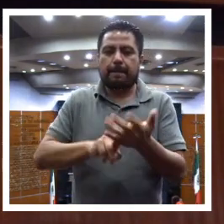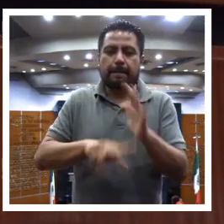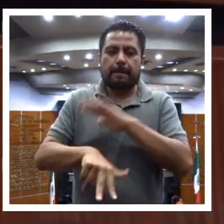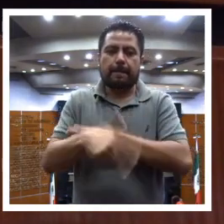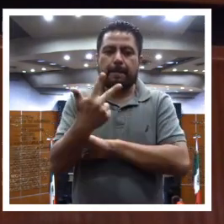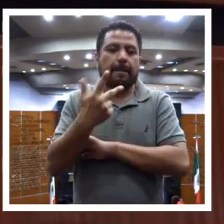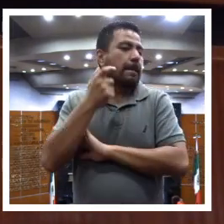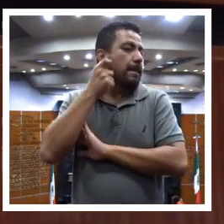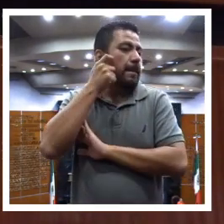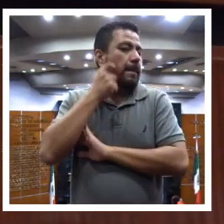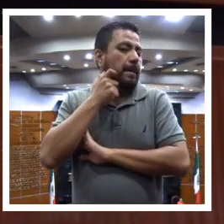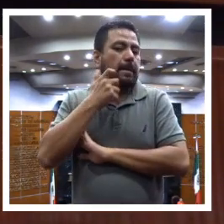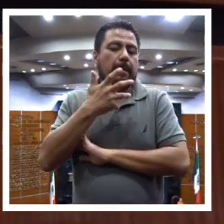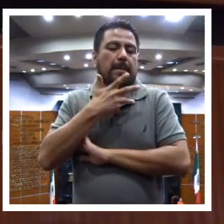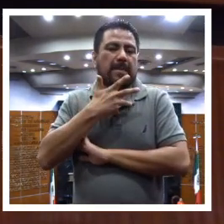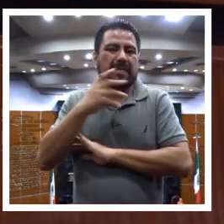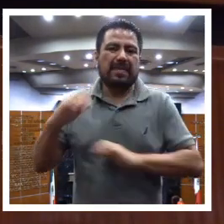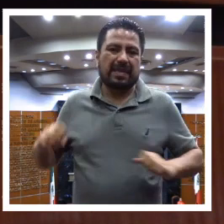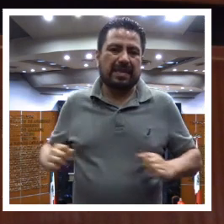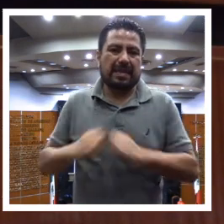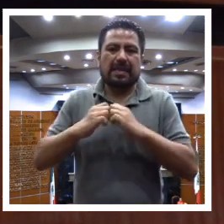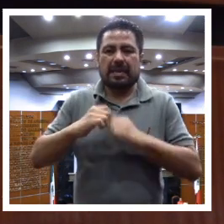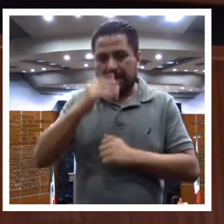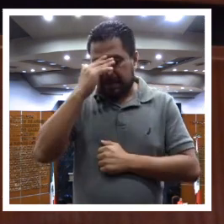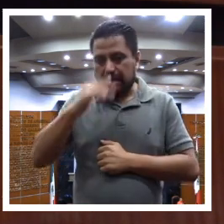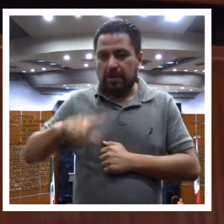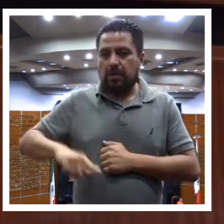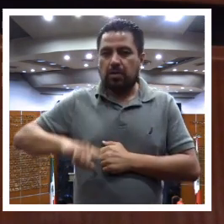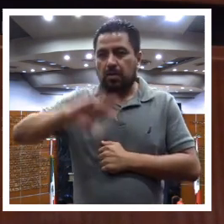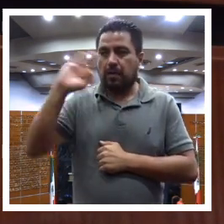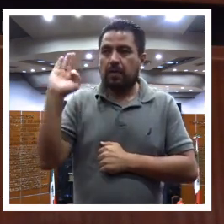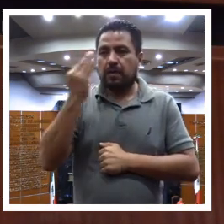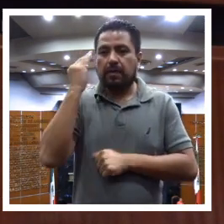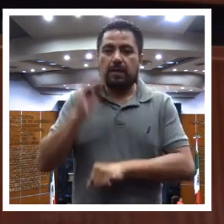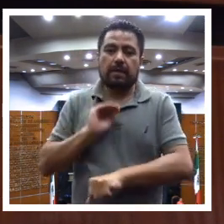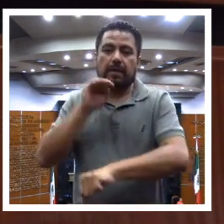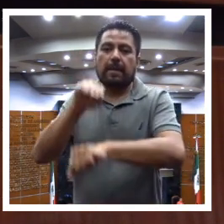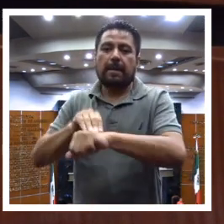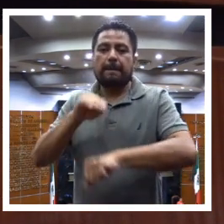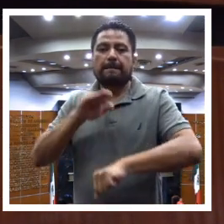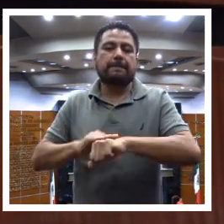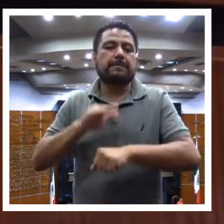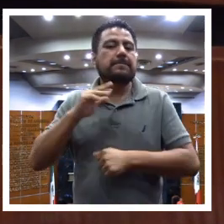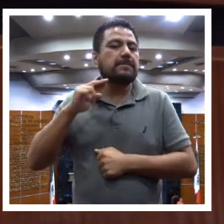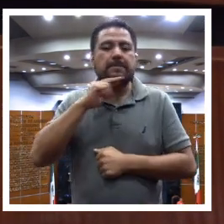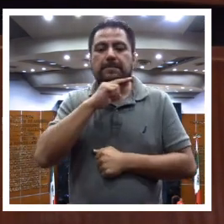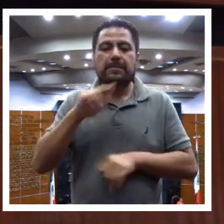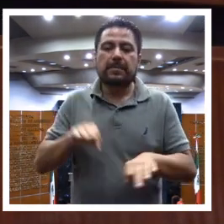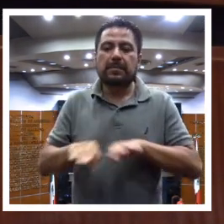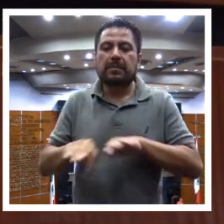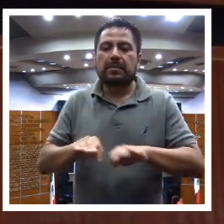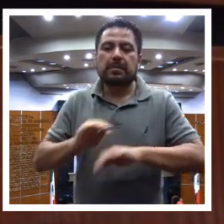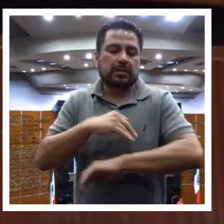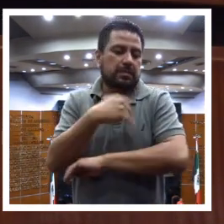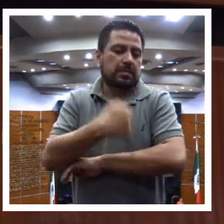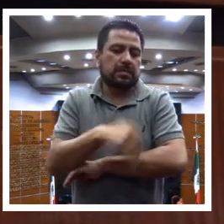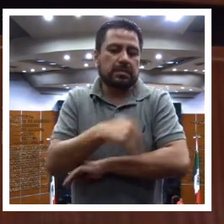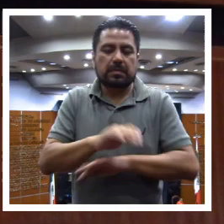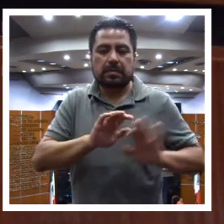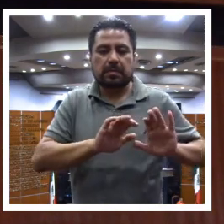cuando Guerrero se encontraba en contingencia, el Gobierno Federal implementó de manera inmediata el empleo temporal